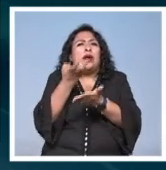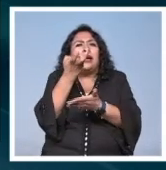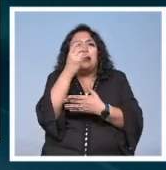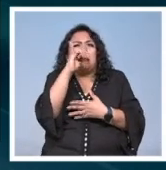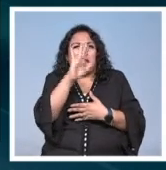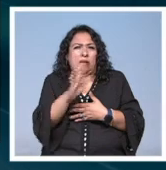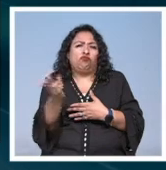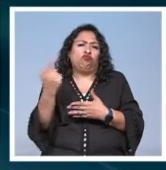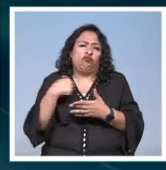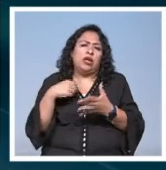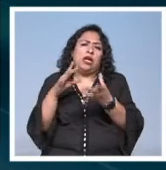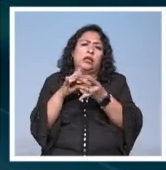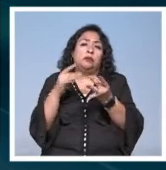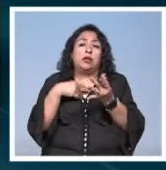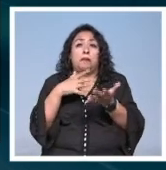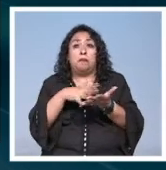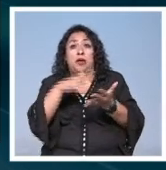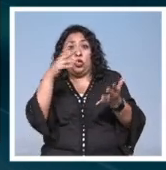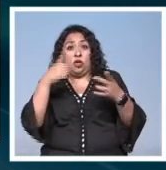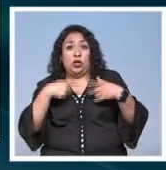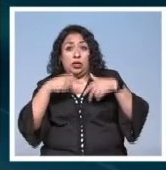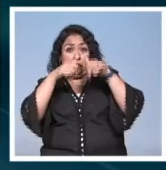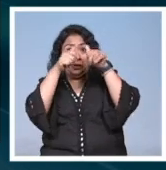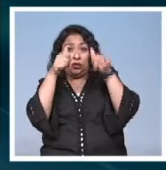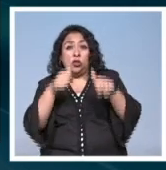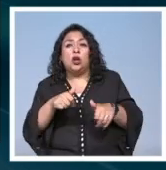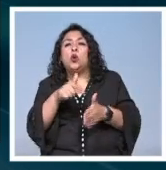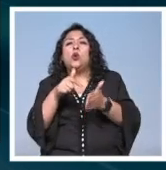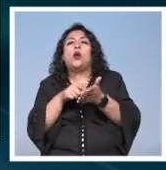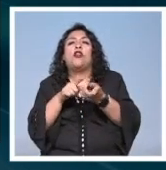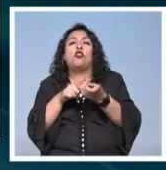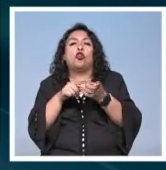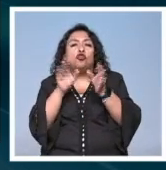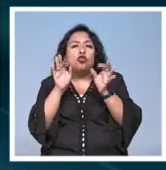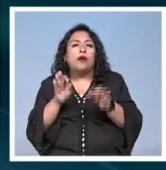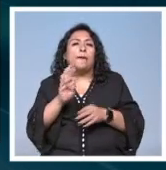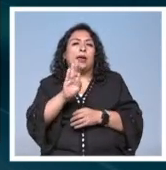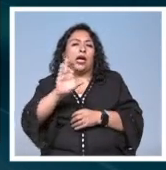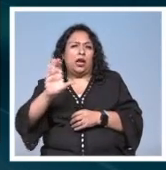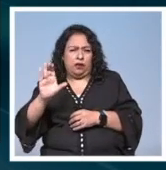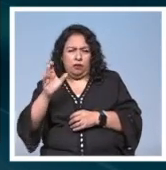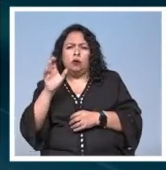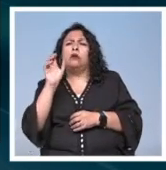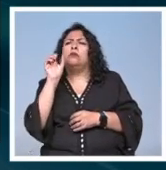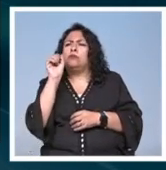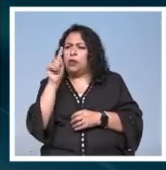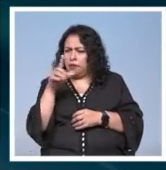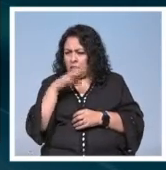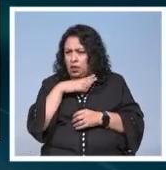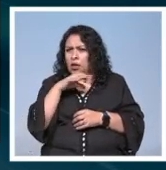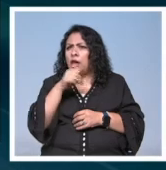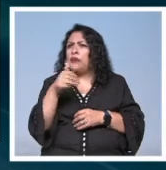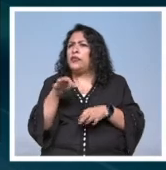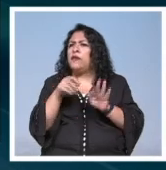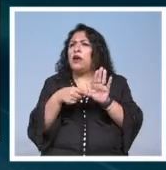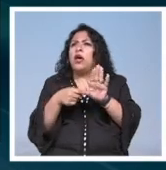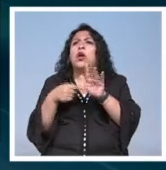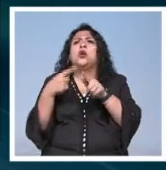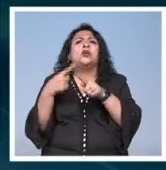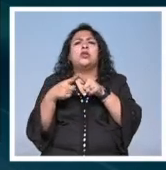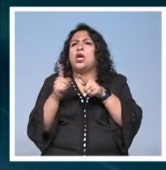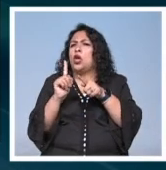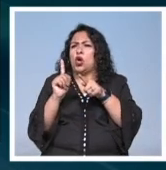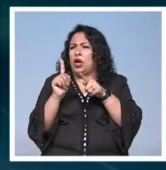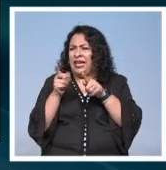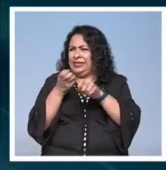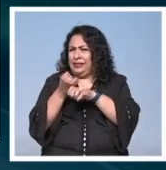imagen. La gran mayoría de los artistas son de Baja California, sin embargo, también se presenta el trabajo de quienes no